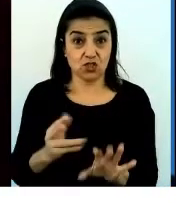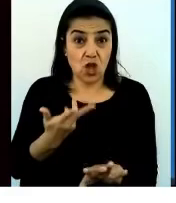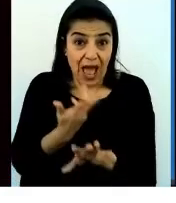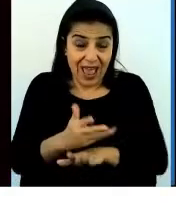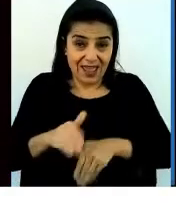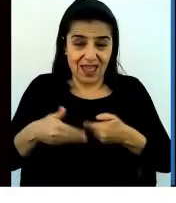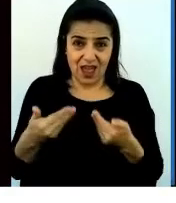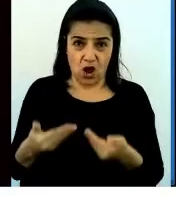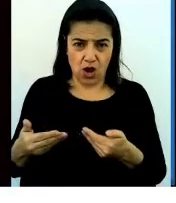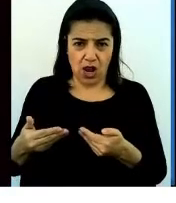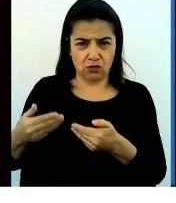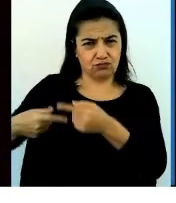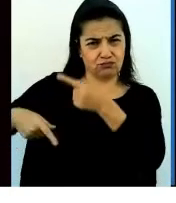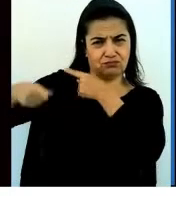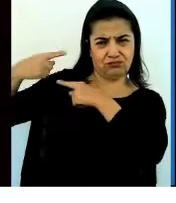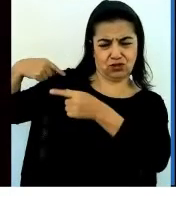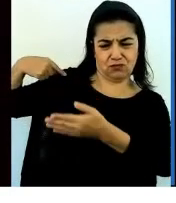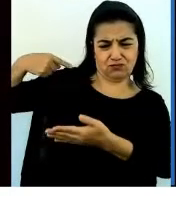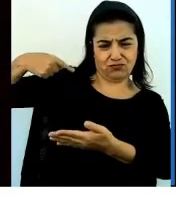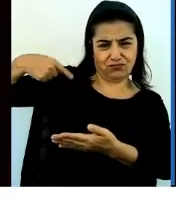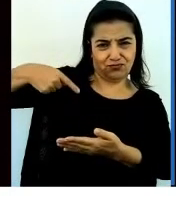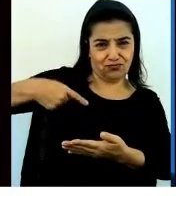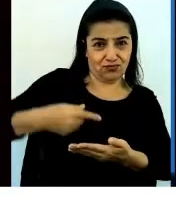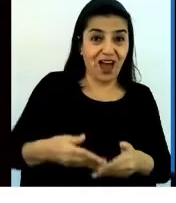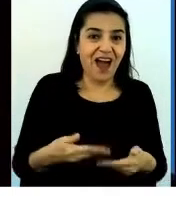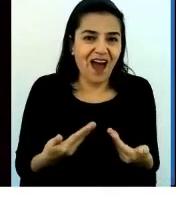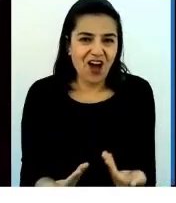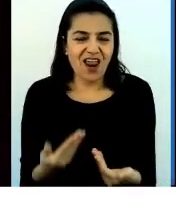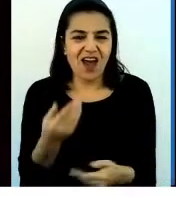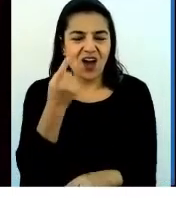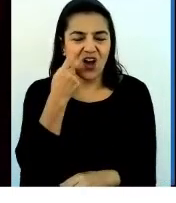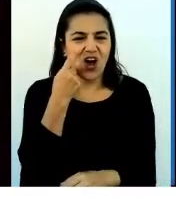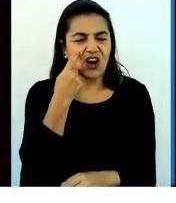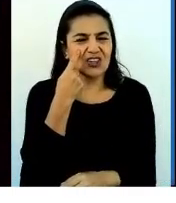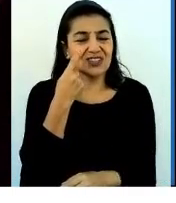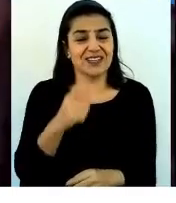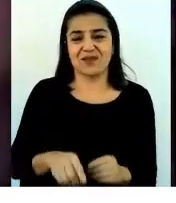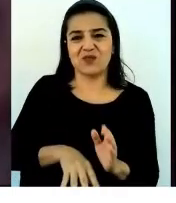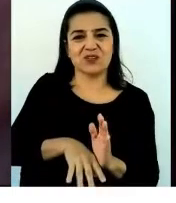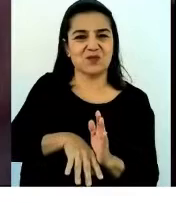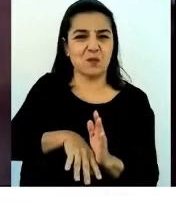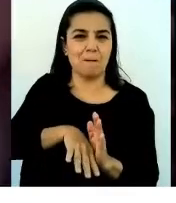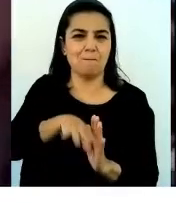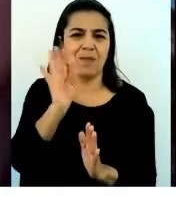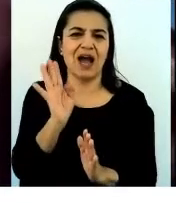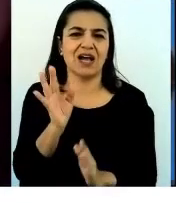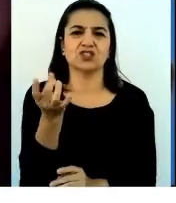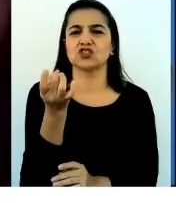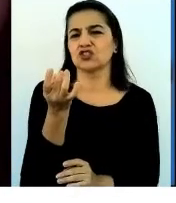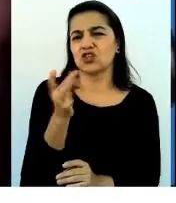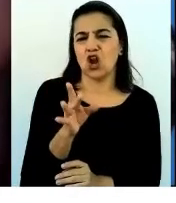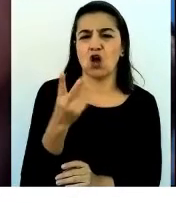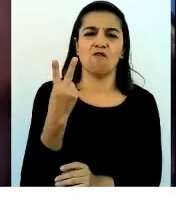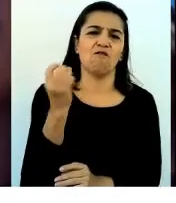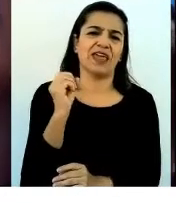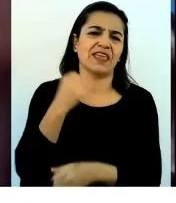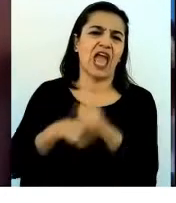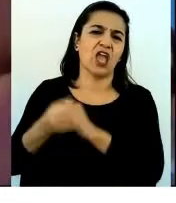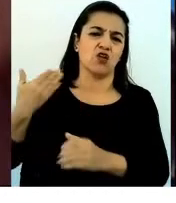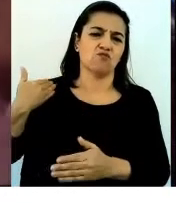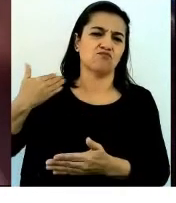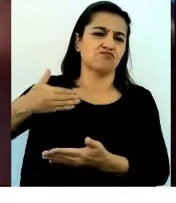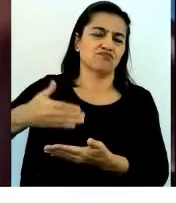en el tiempo que conocemos cosas muchísimo más que solo 20 años, hace 20 años. Pues